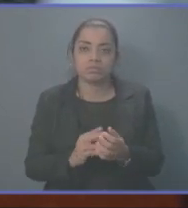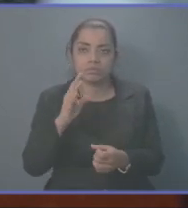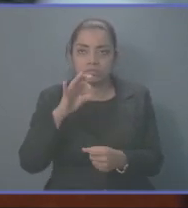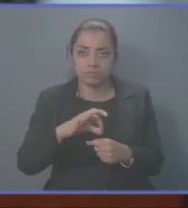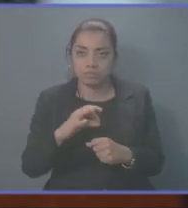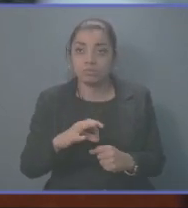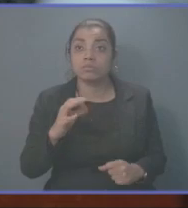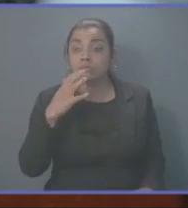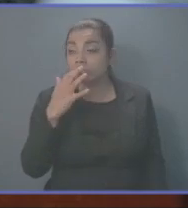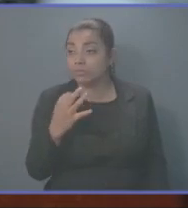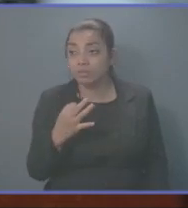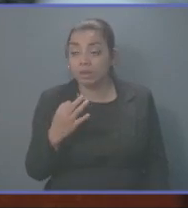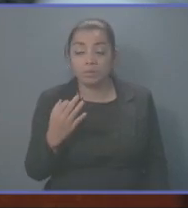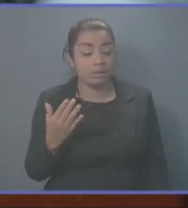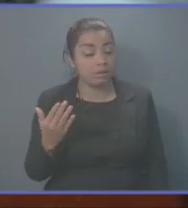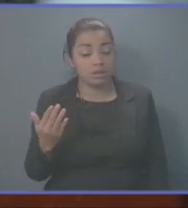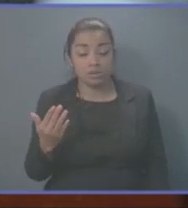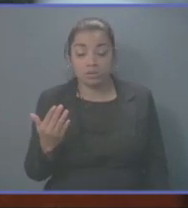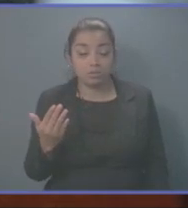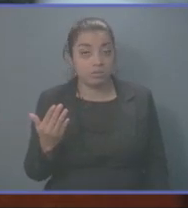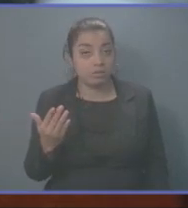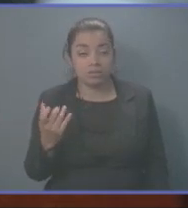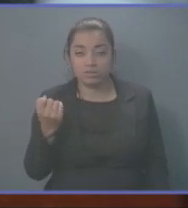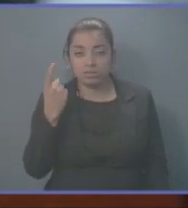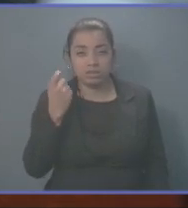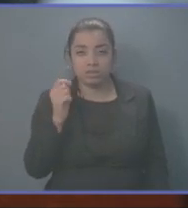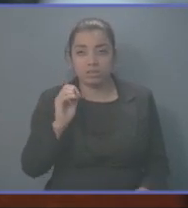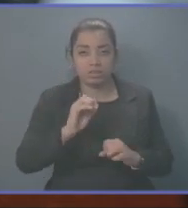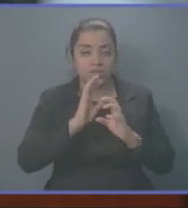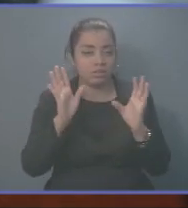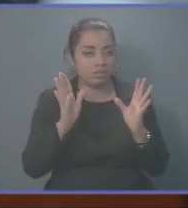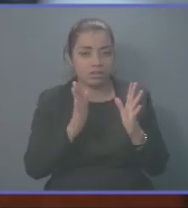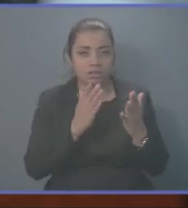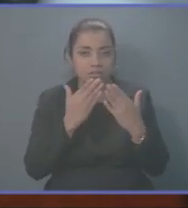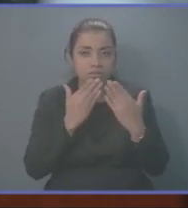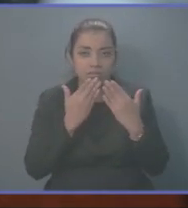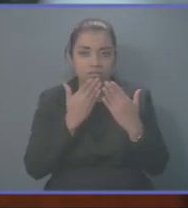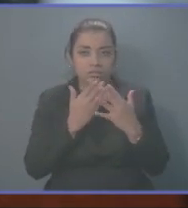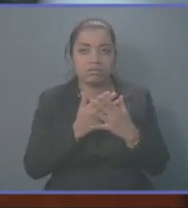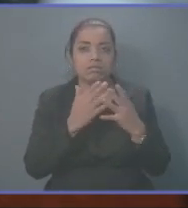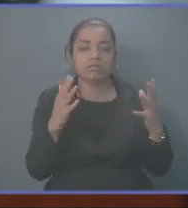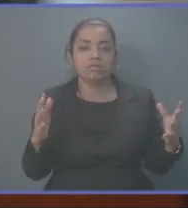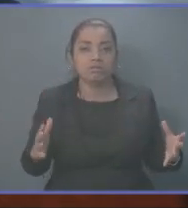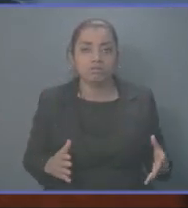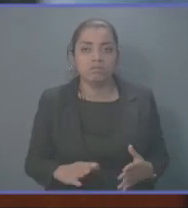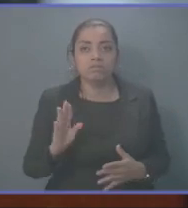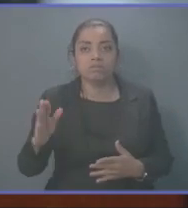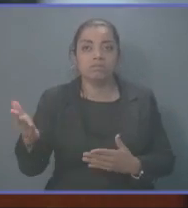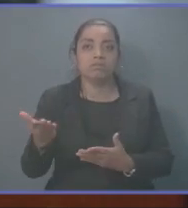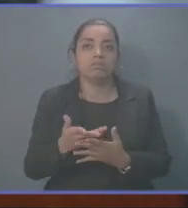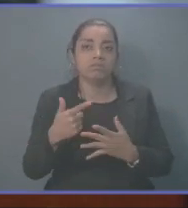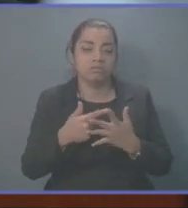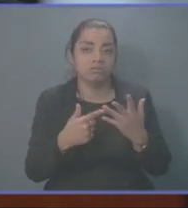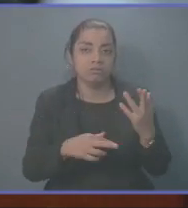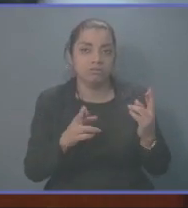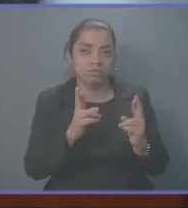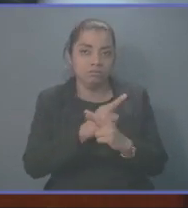realmente no se entendió, yo no entendí muy bien en qué consistía su propuesta de reforma.